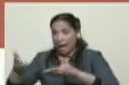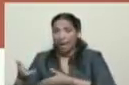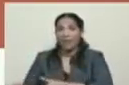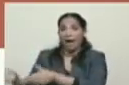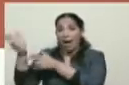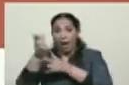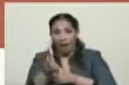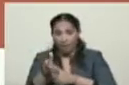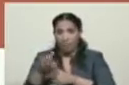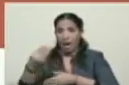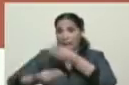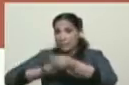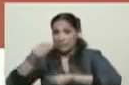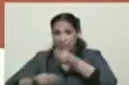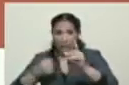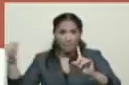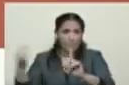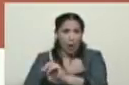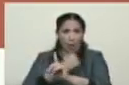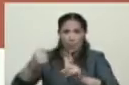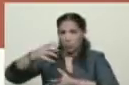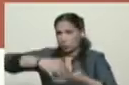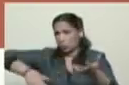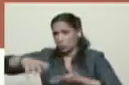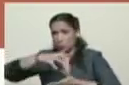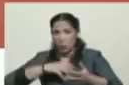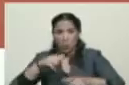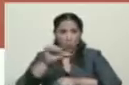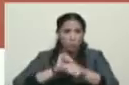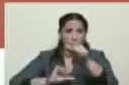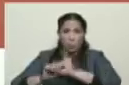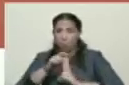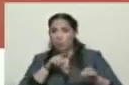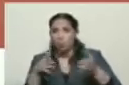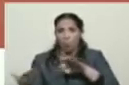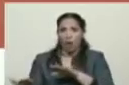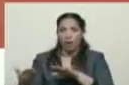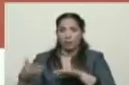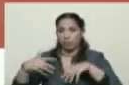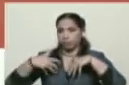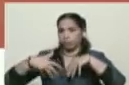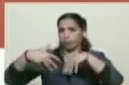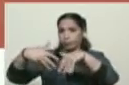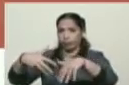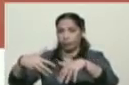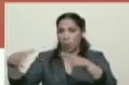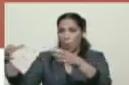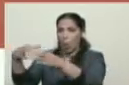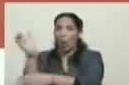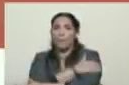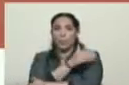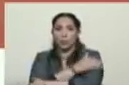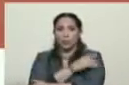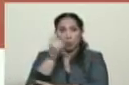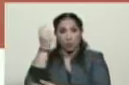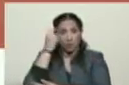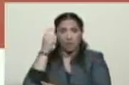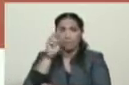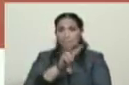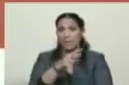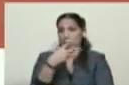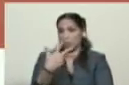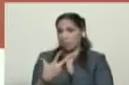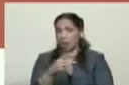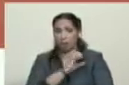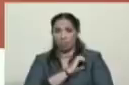perpetraran hechos de violencia, heridos y muertes en la manifestación opositora del día 23